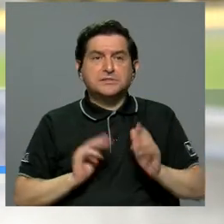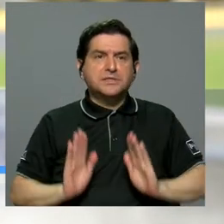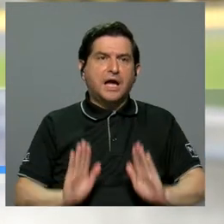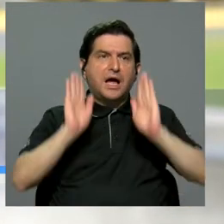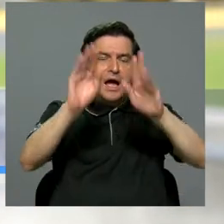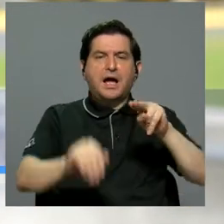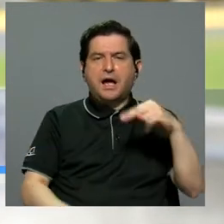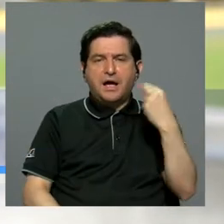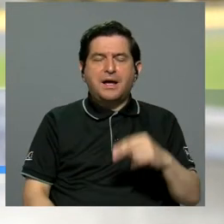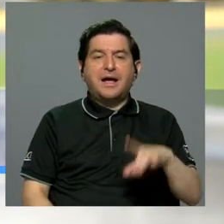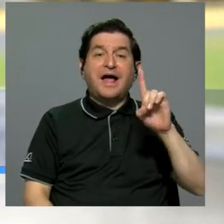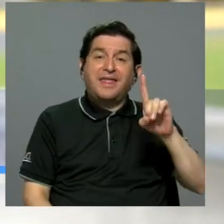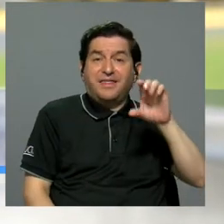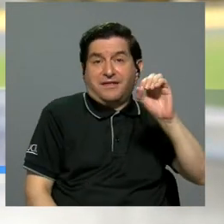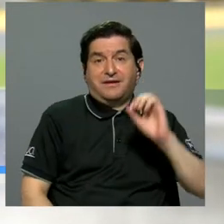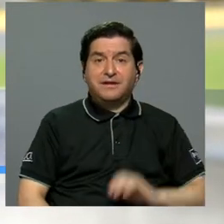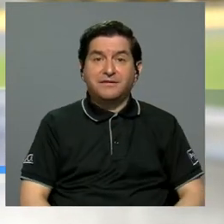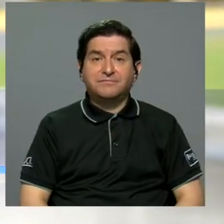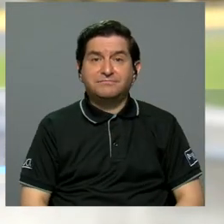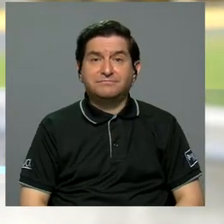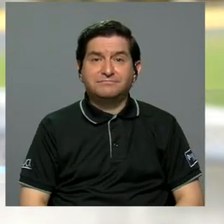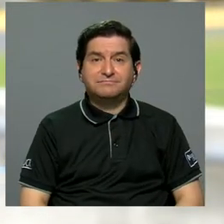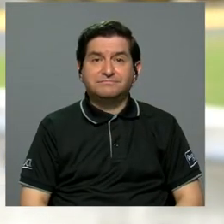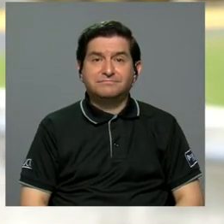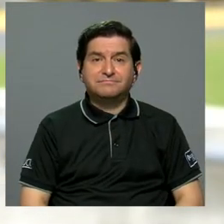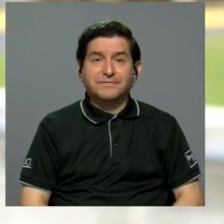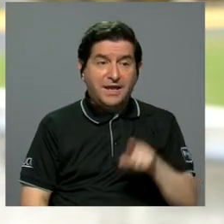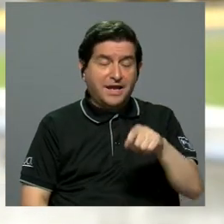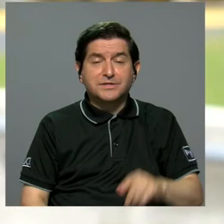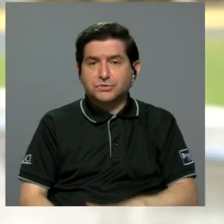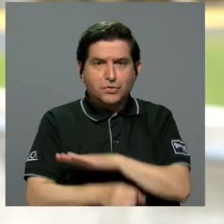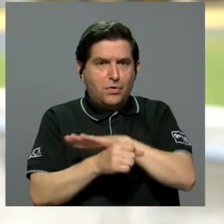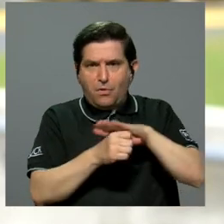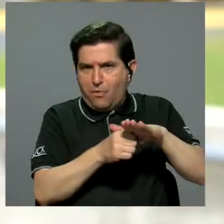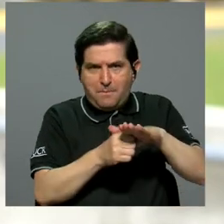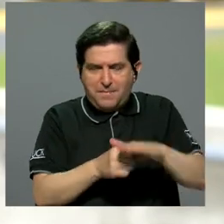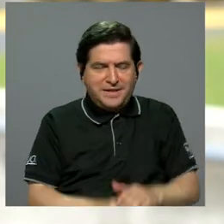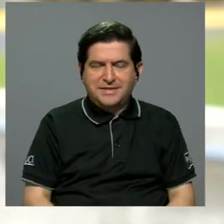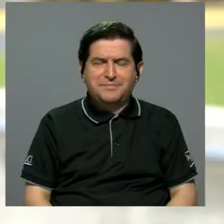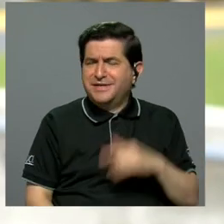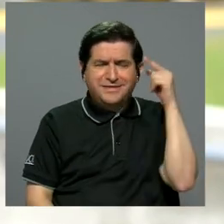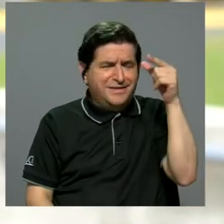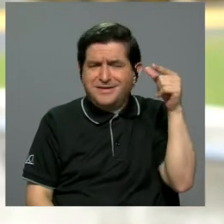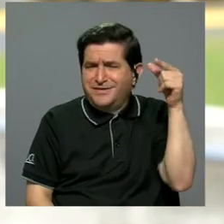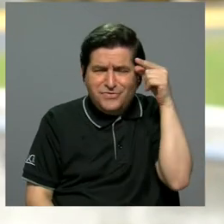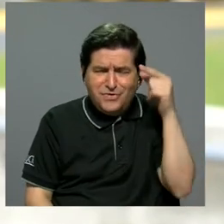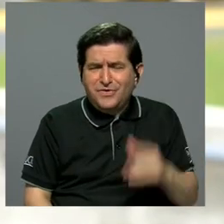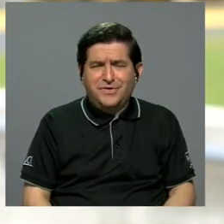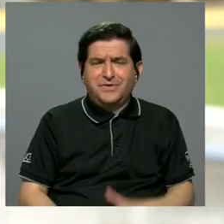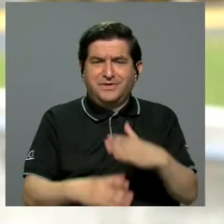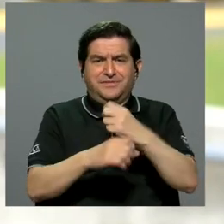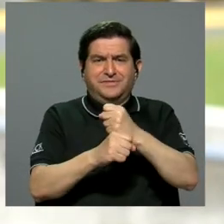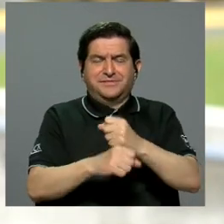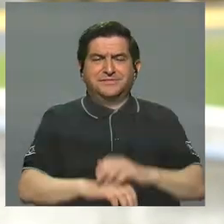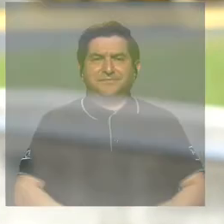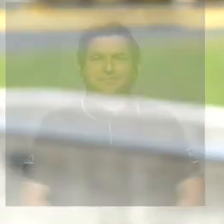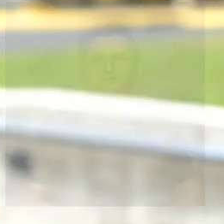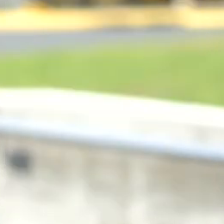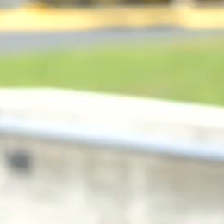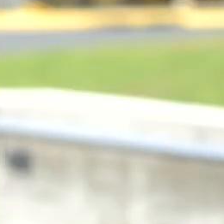excelente noticia para Daniel Ortega, Es absolutamente sin sentido que se haga eso.